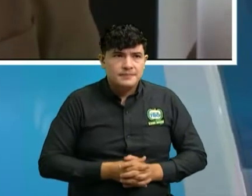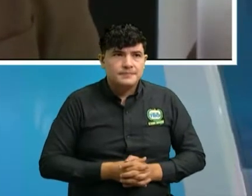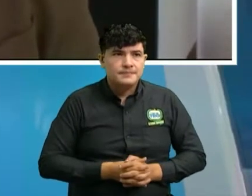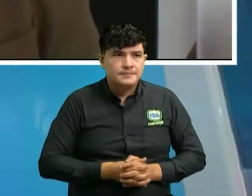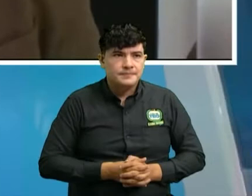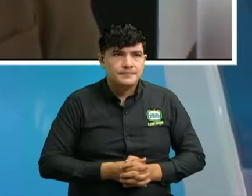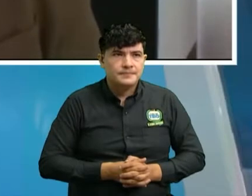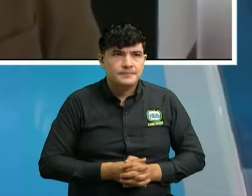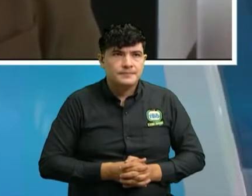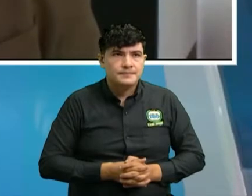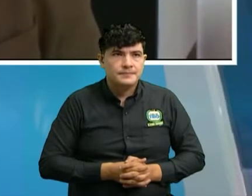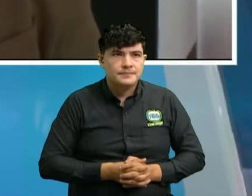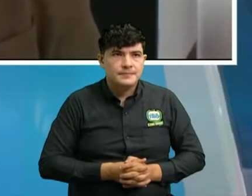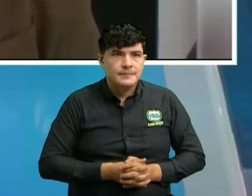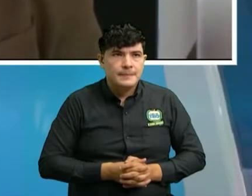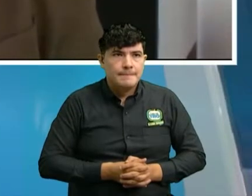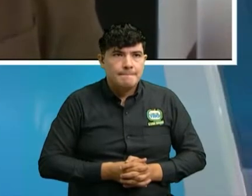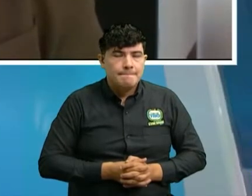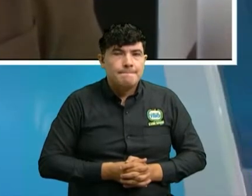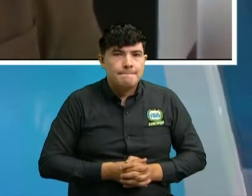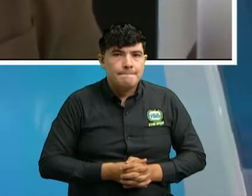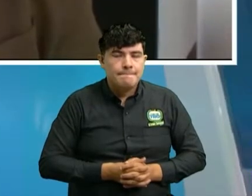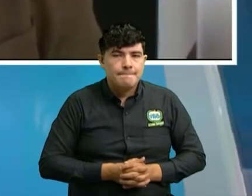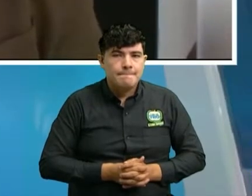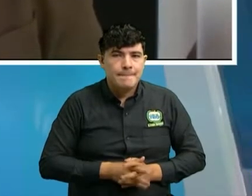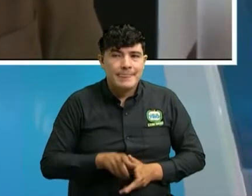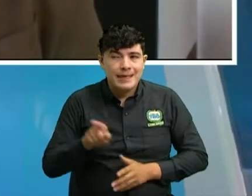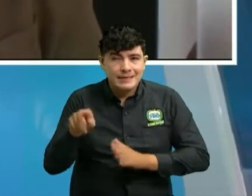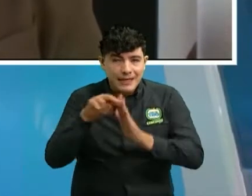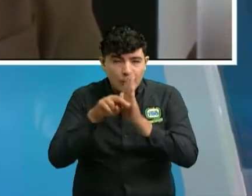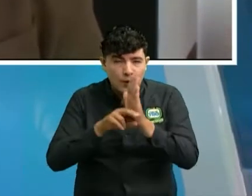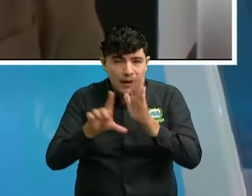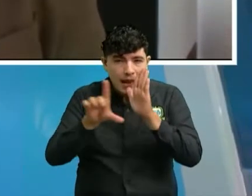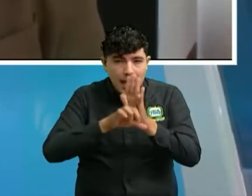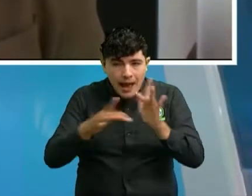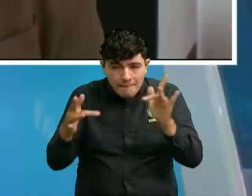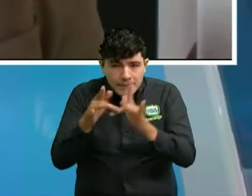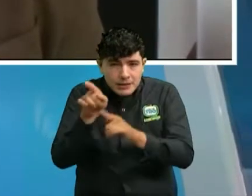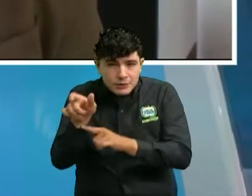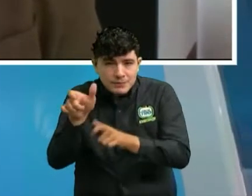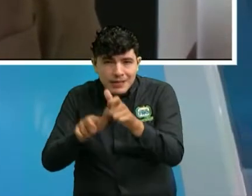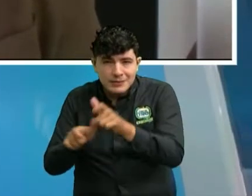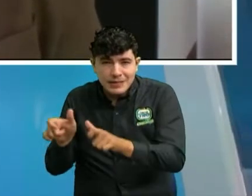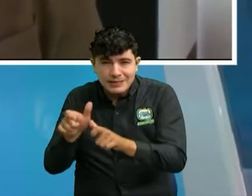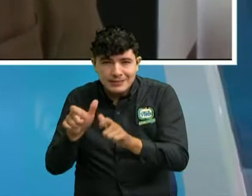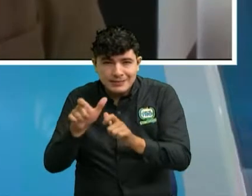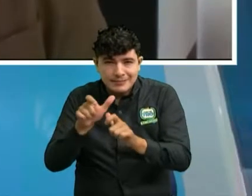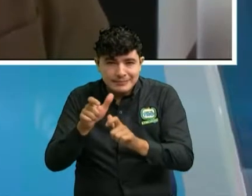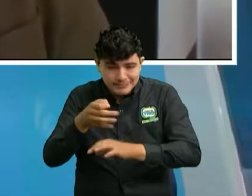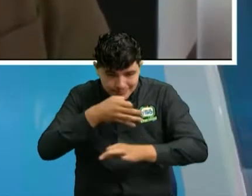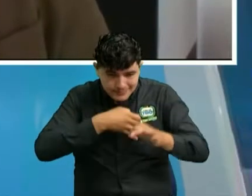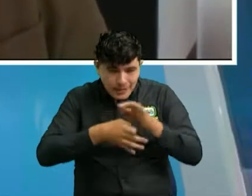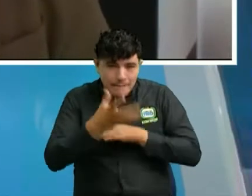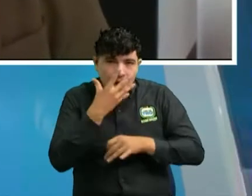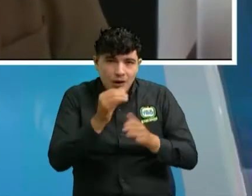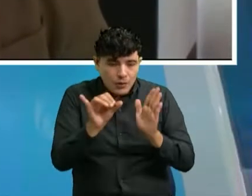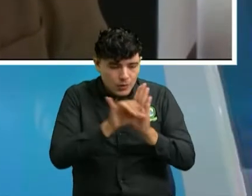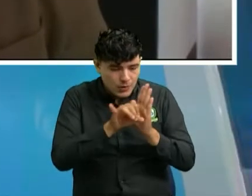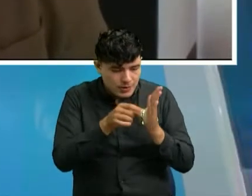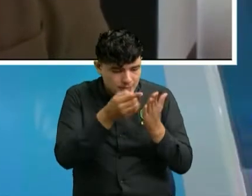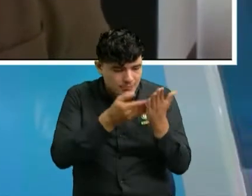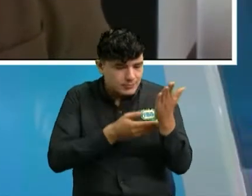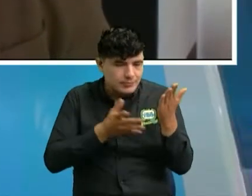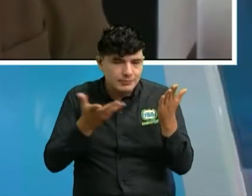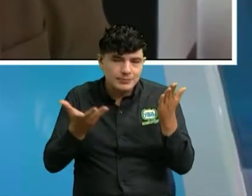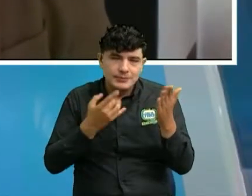delincuentes que se infrazan detrás de una página pues es muy complicado se le puede aplicar a una empresa que sí está plenamente